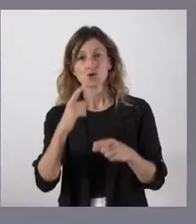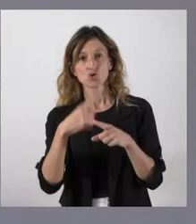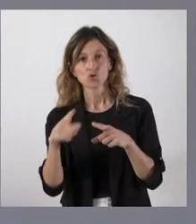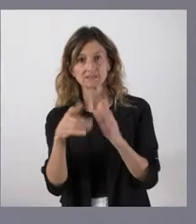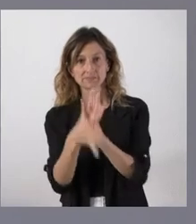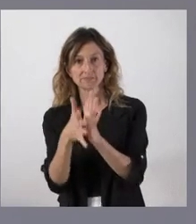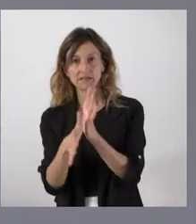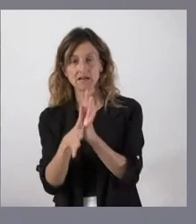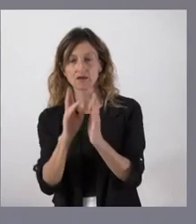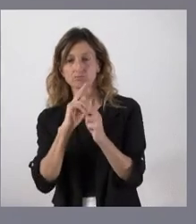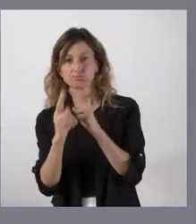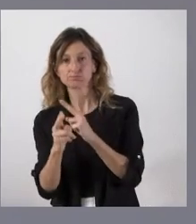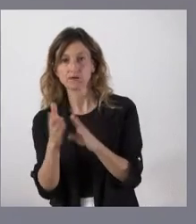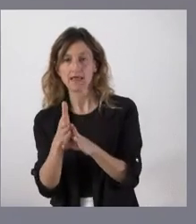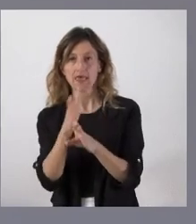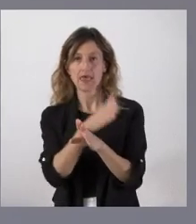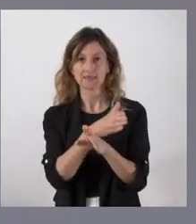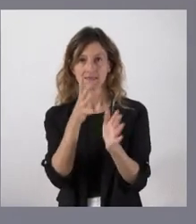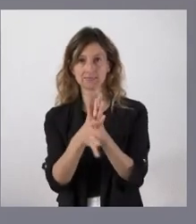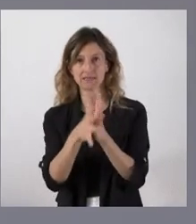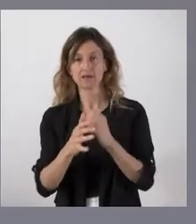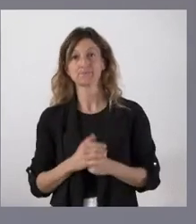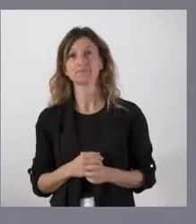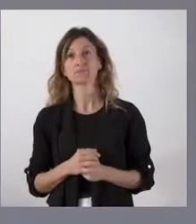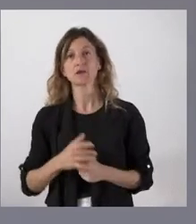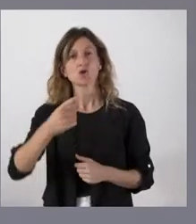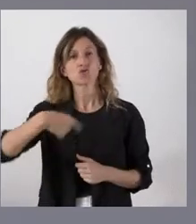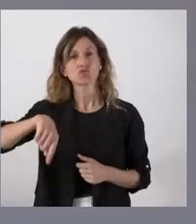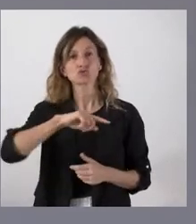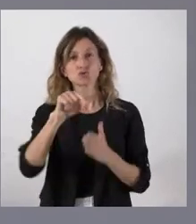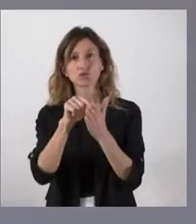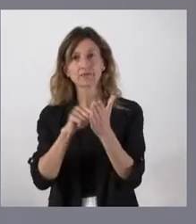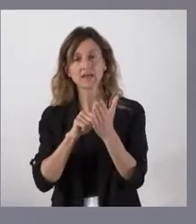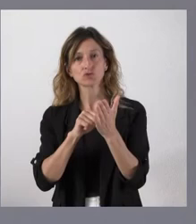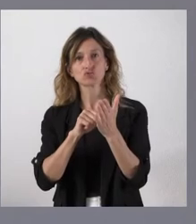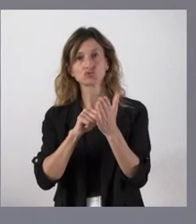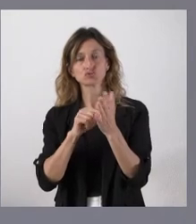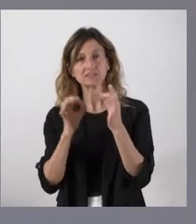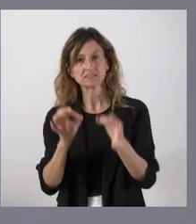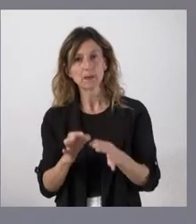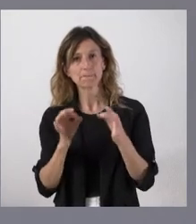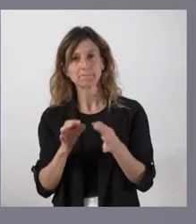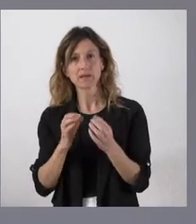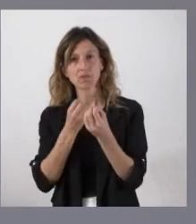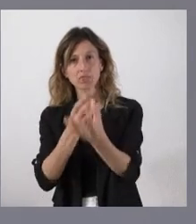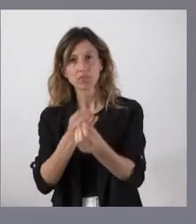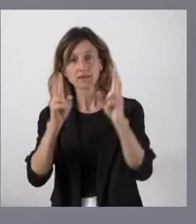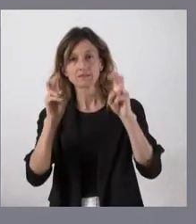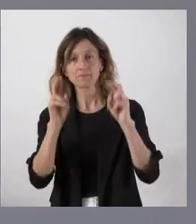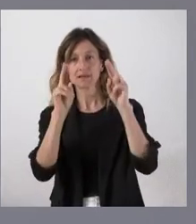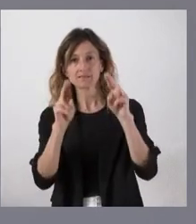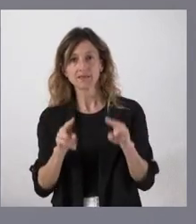ya contestar totalmente a su pregunta. primer lugar, que nosotros siempre hemos publicado datos desagregados respecto a las residencias